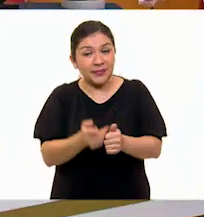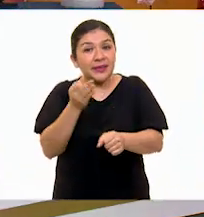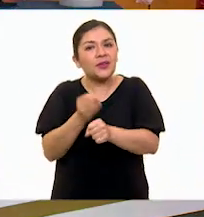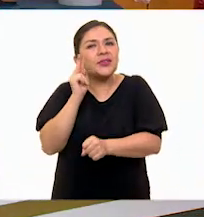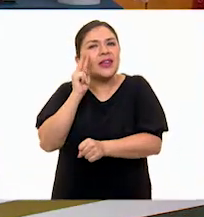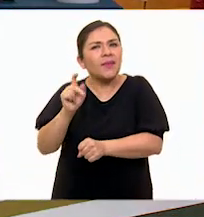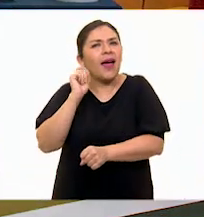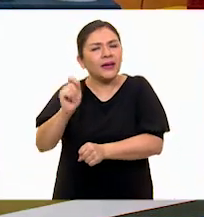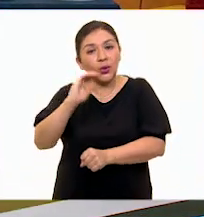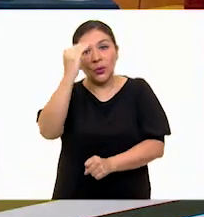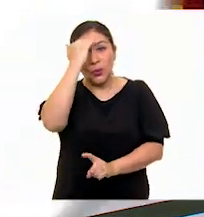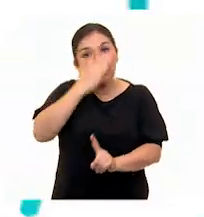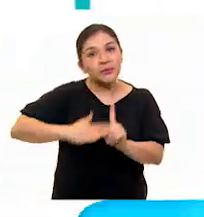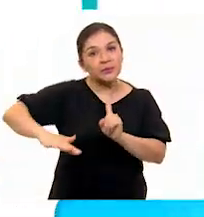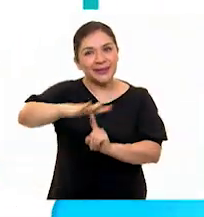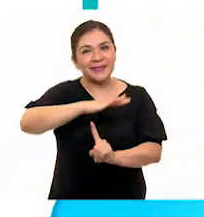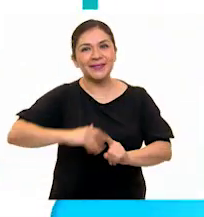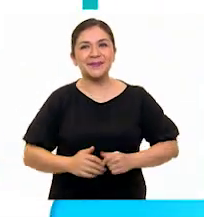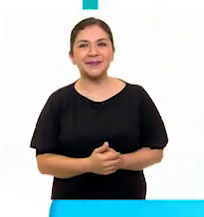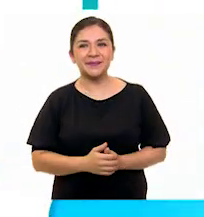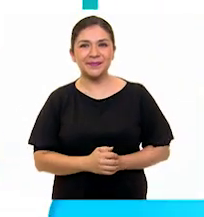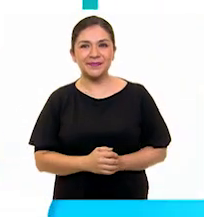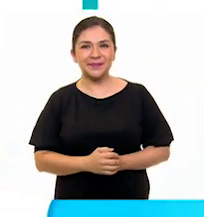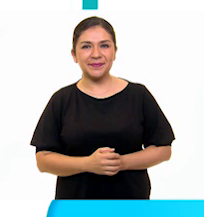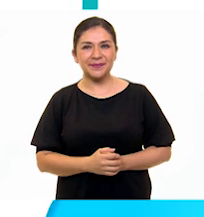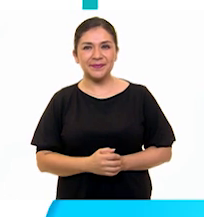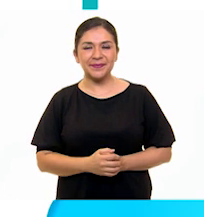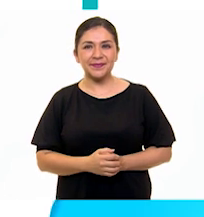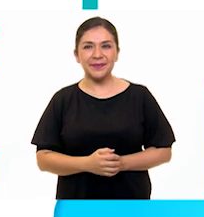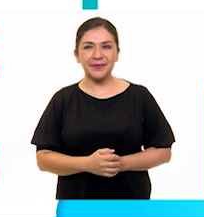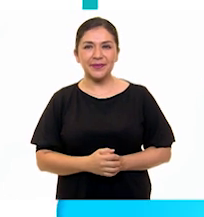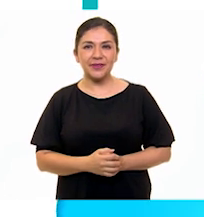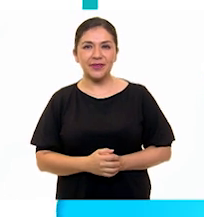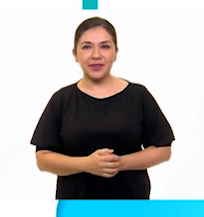continuamos con conocimiento del medio bye bye